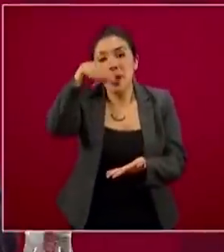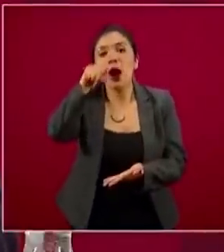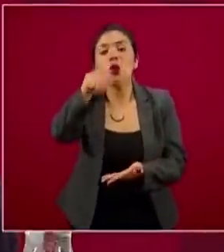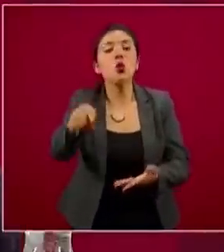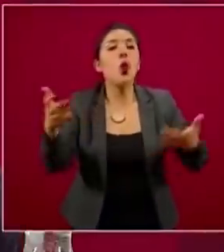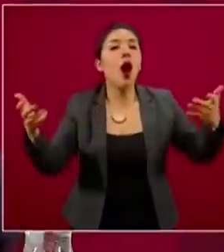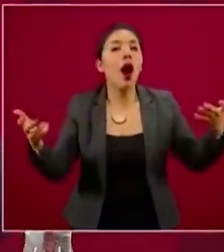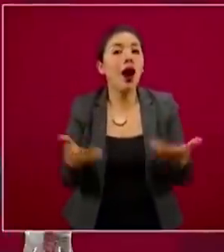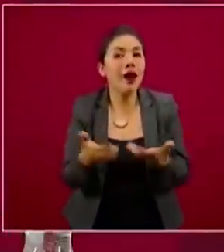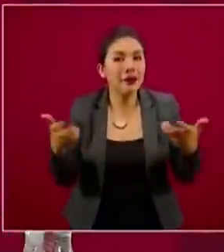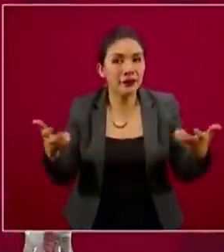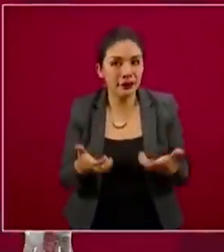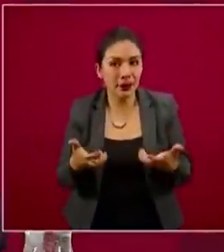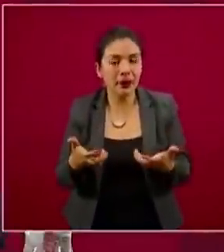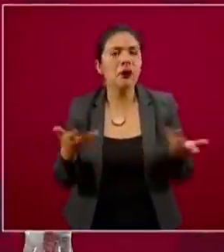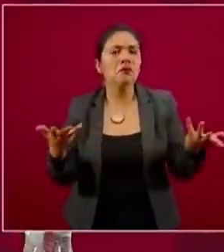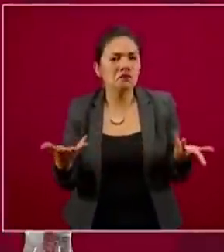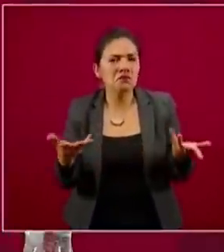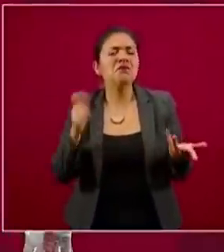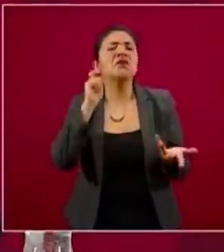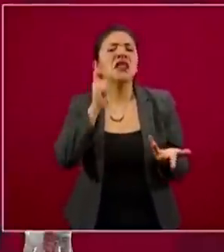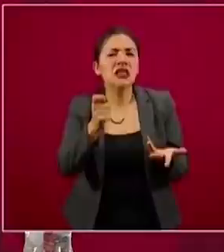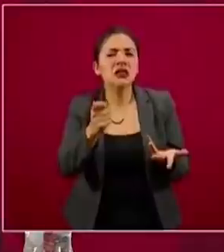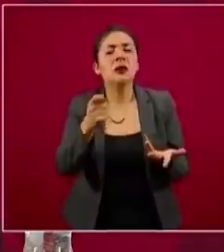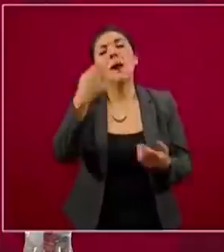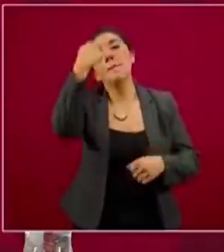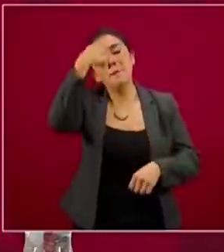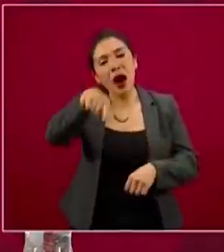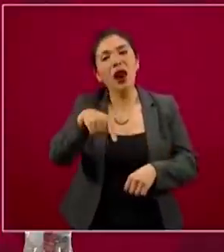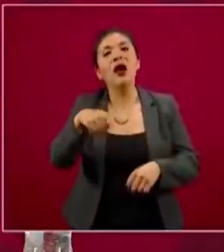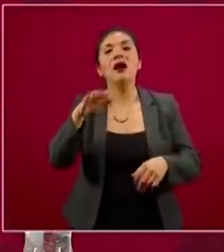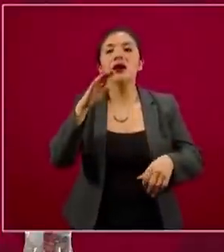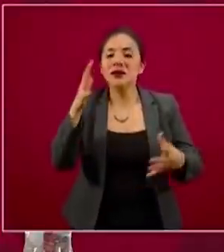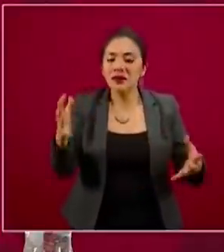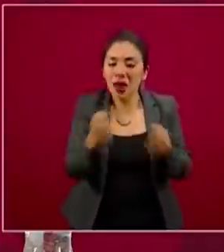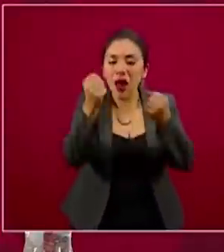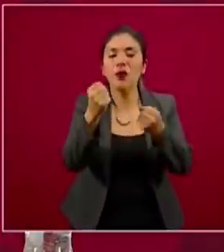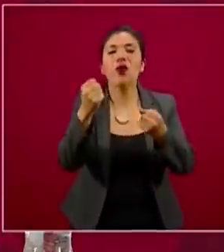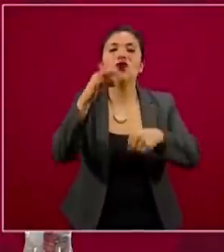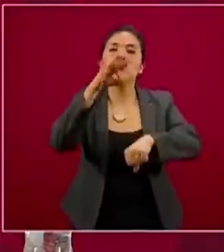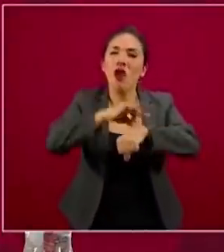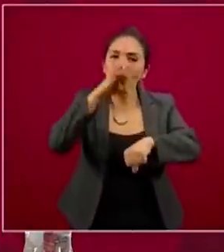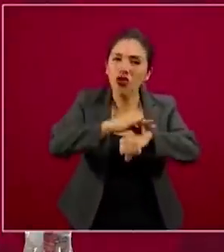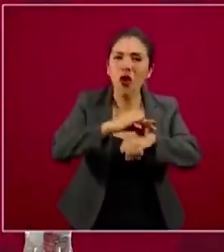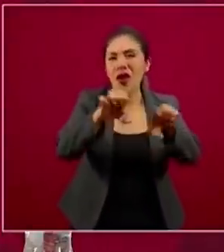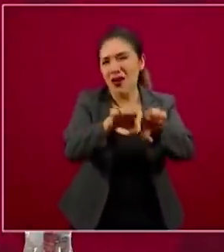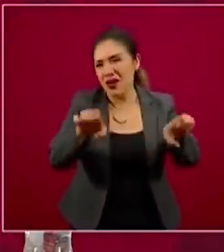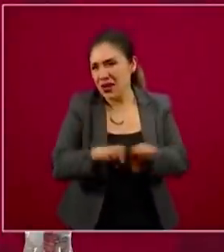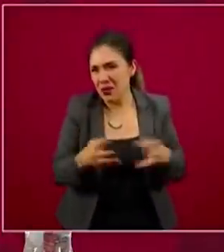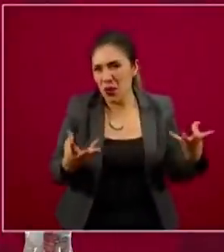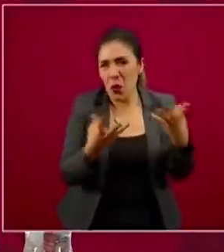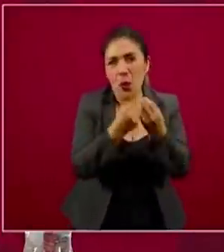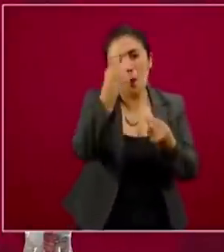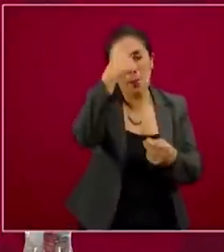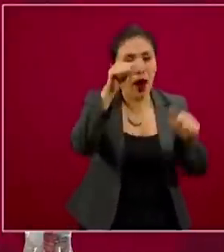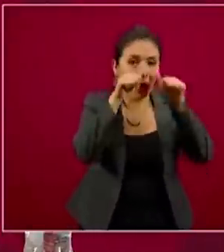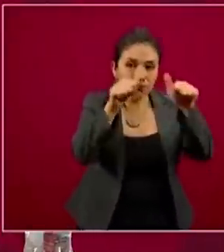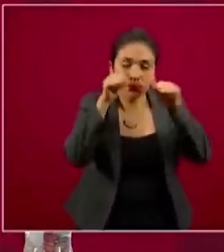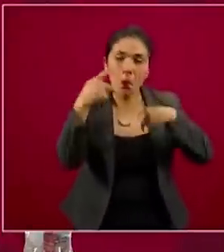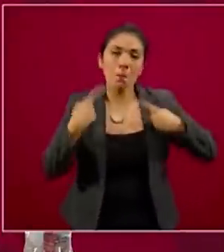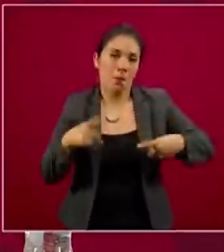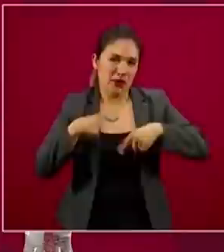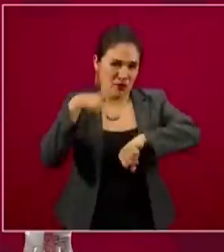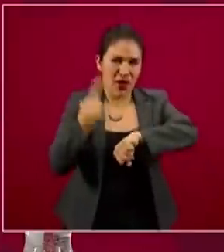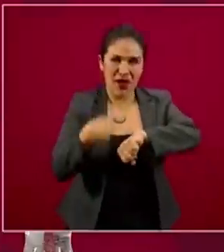actividad, es decir, con lo que hacen en pro de contribuir a los equipos de salud para que atiendan a personas